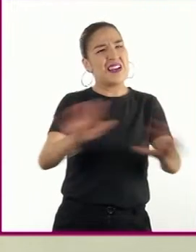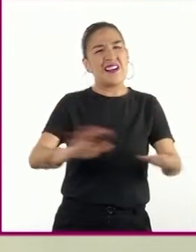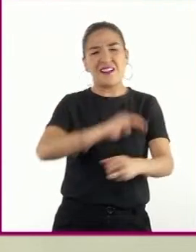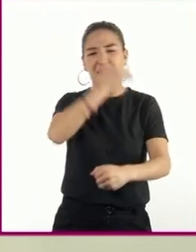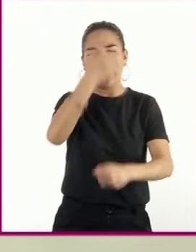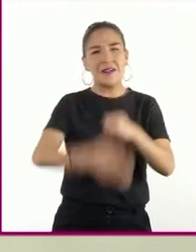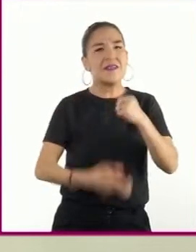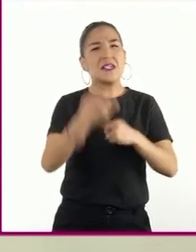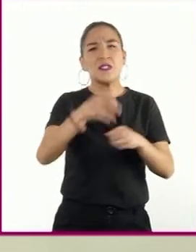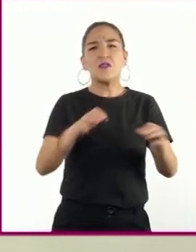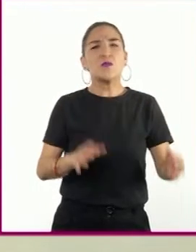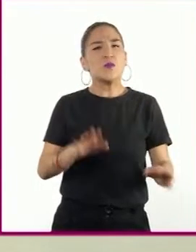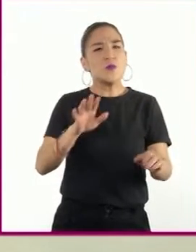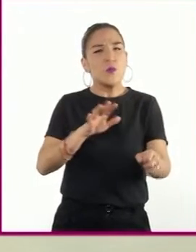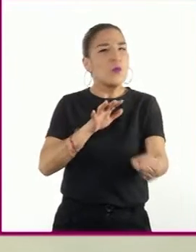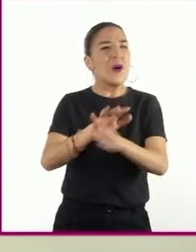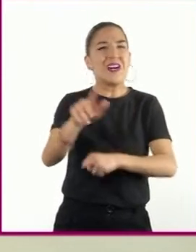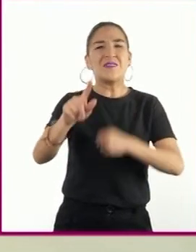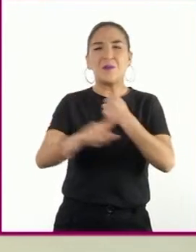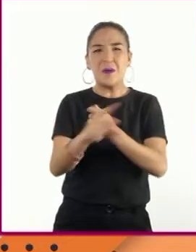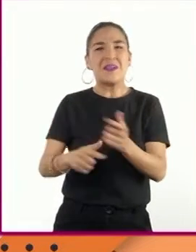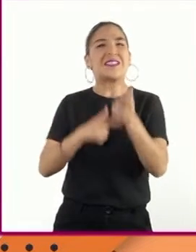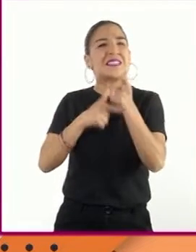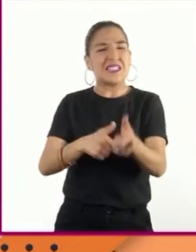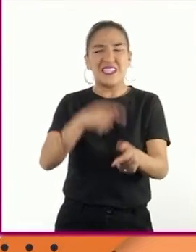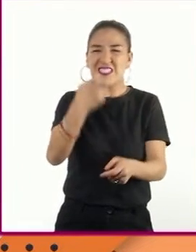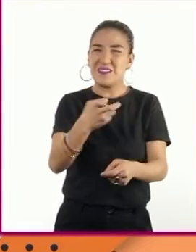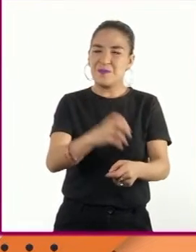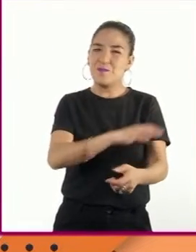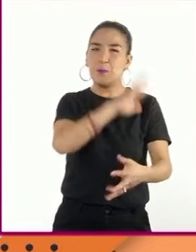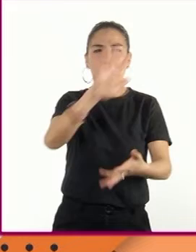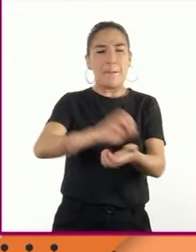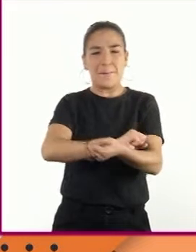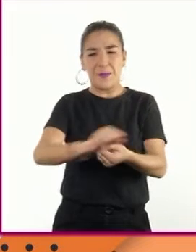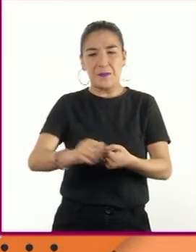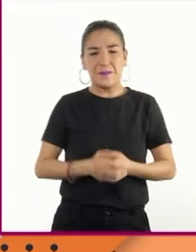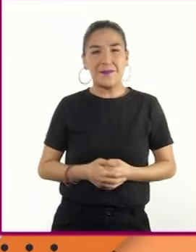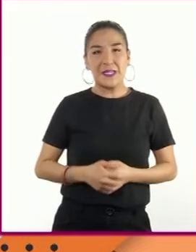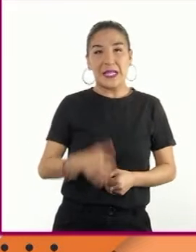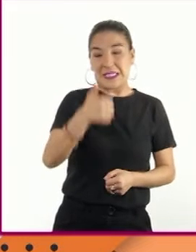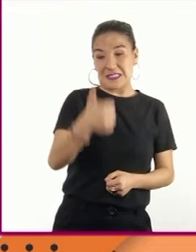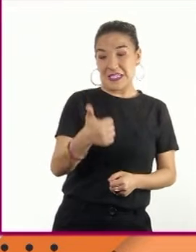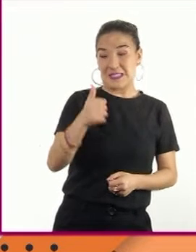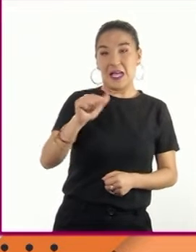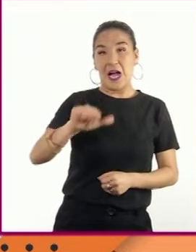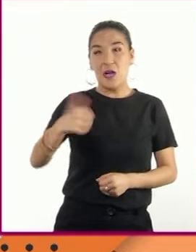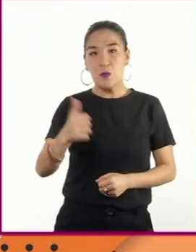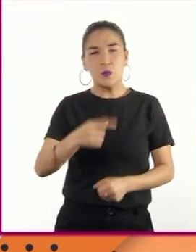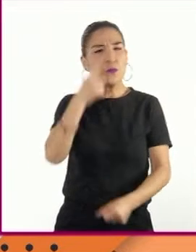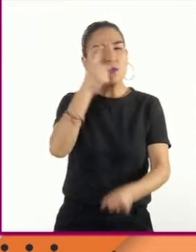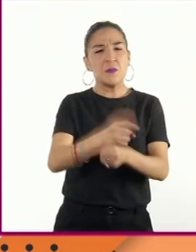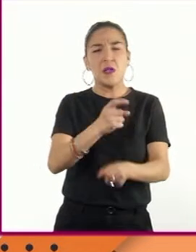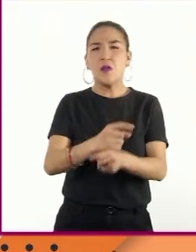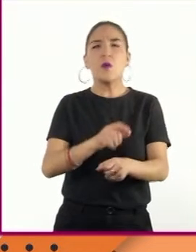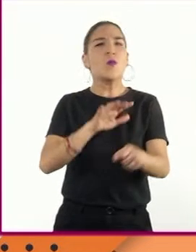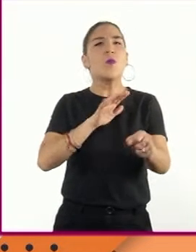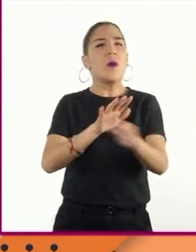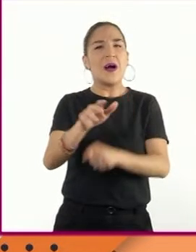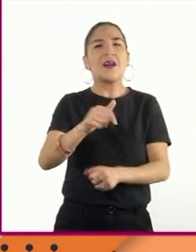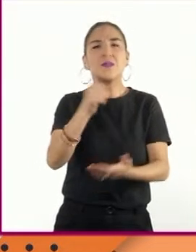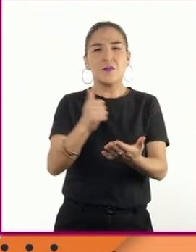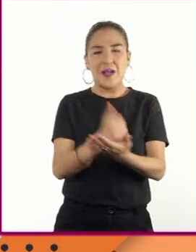el único frente abierto que quedaba. El 6 de agosto, la primera ciudad atacada fue